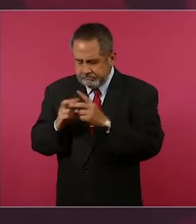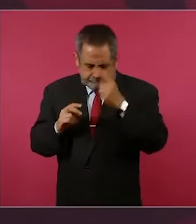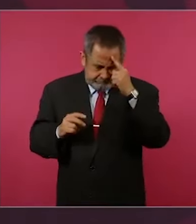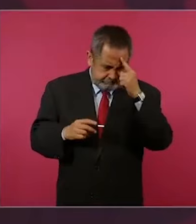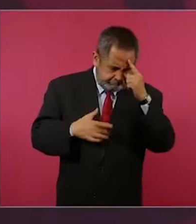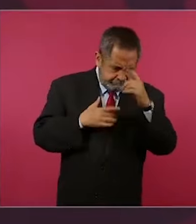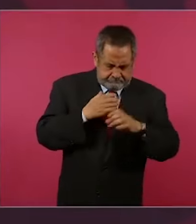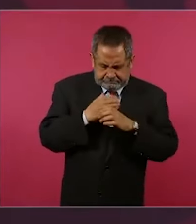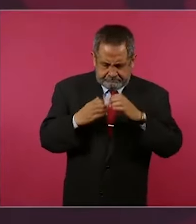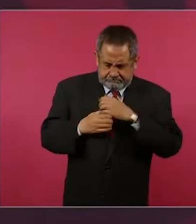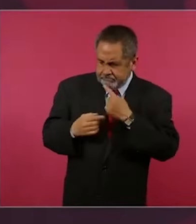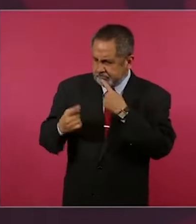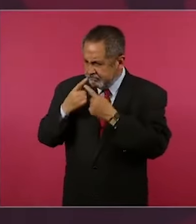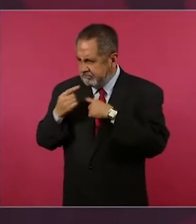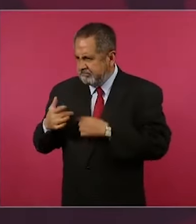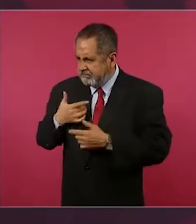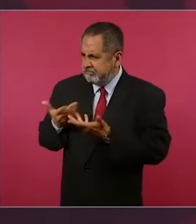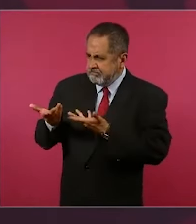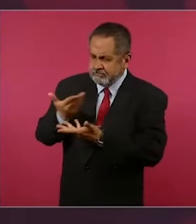de cosas.